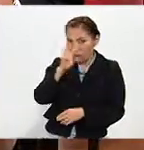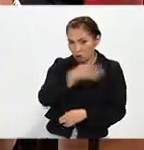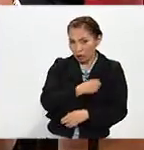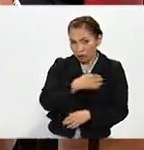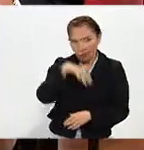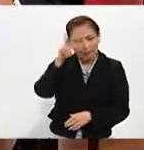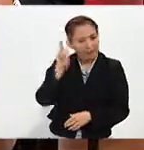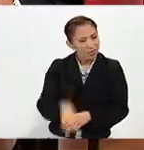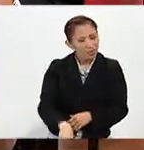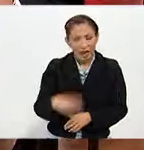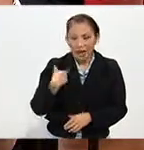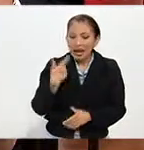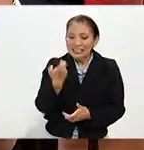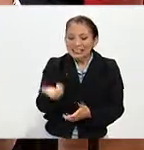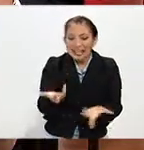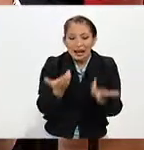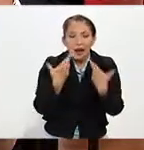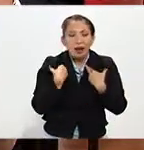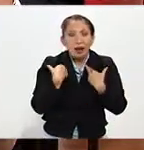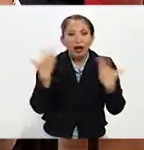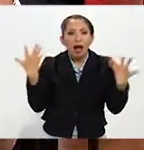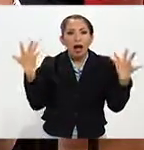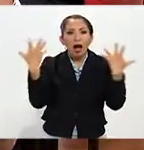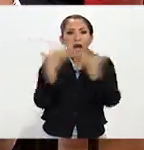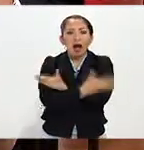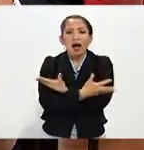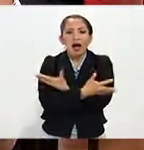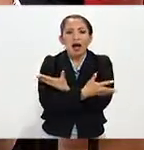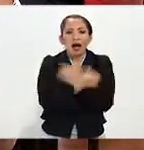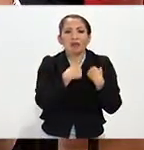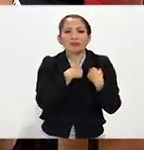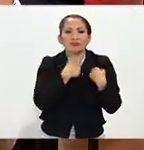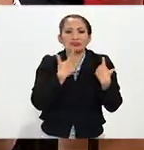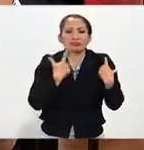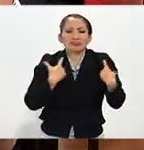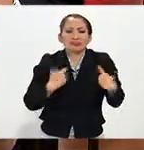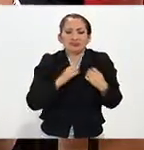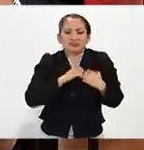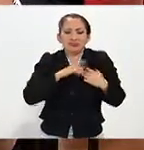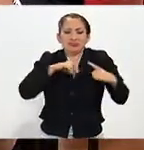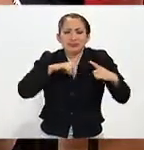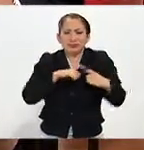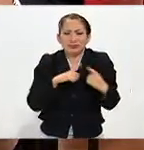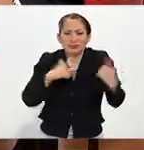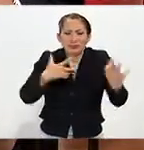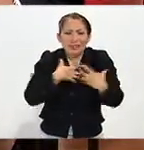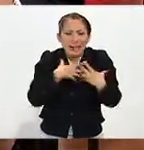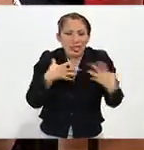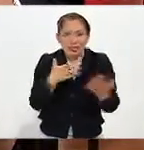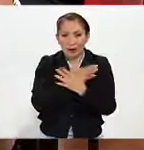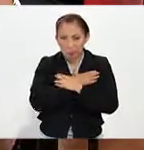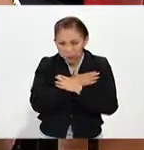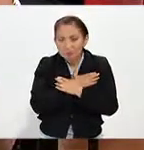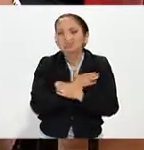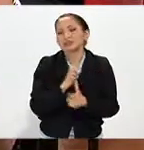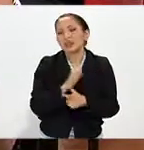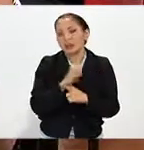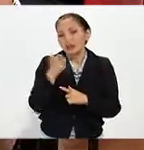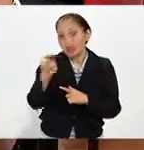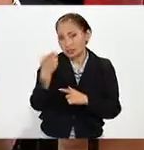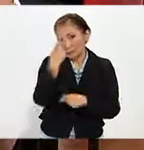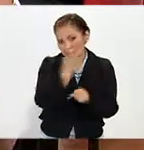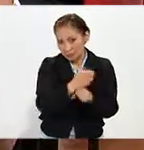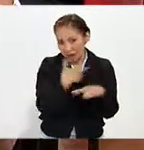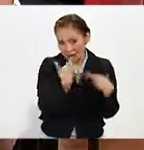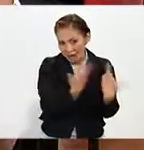hijos y te puedo decir que ese regalo me dejaría con un corazón rebosado de amor. Entonces, esos son